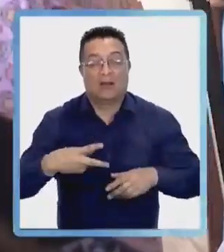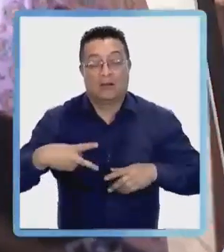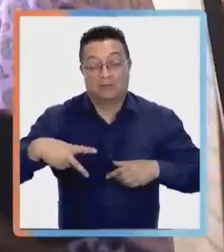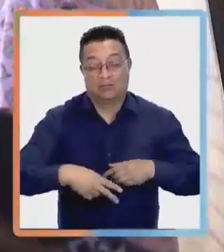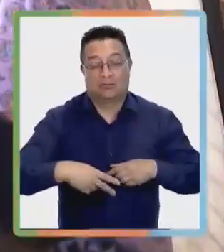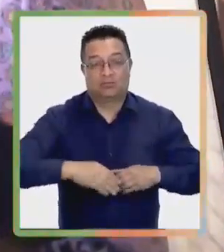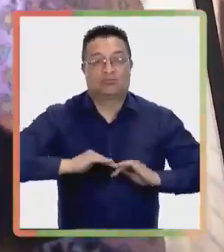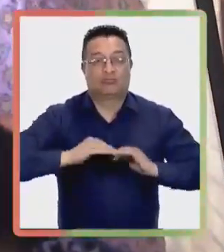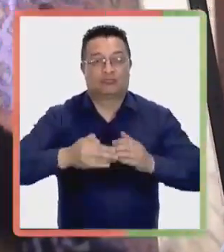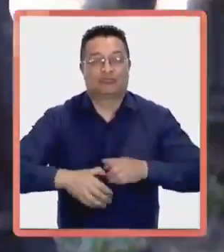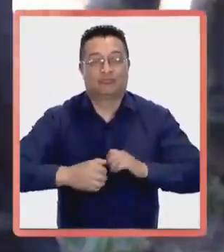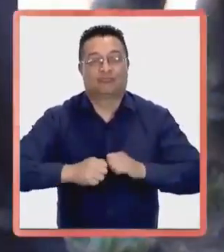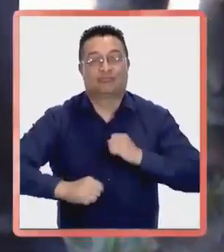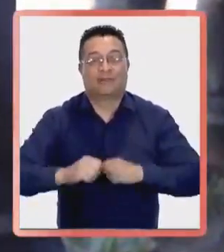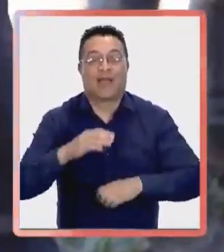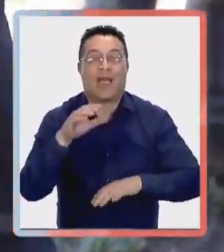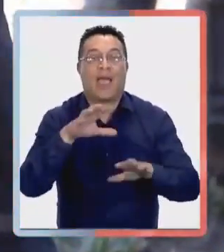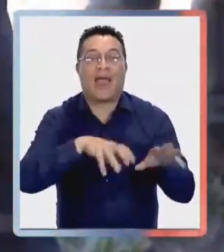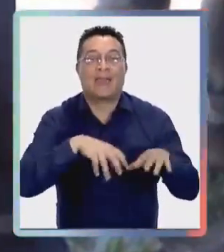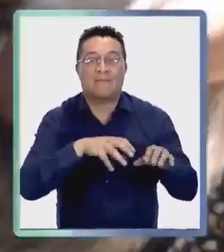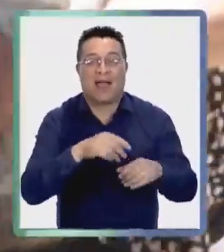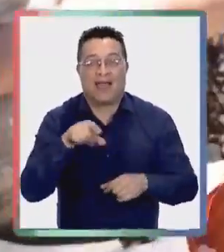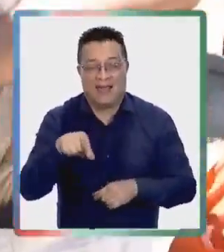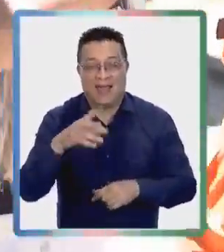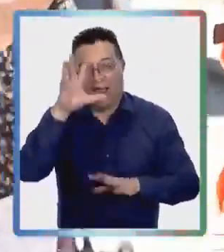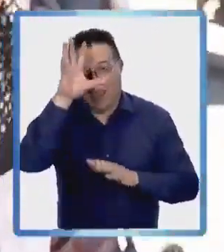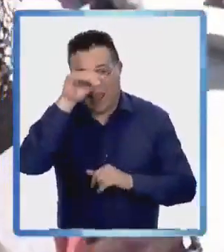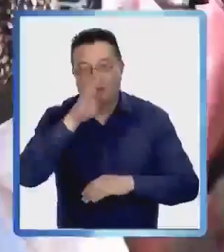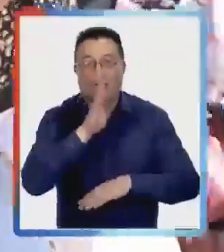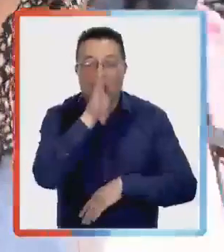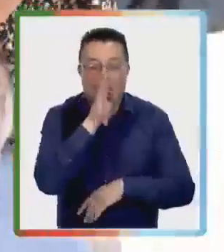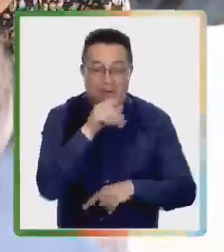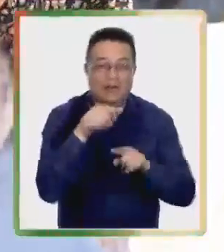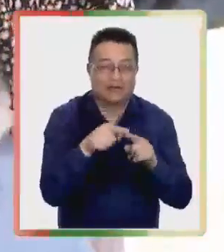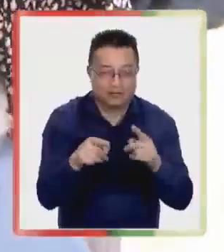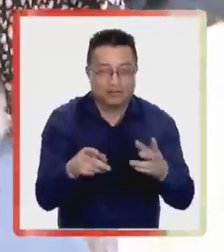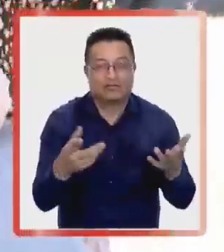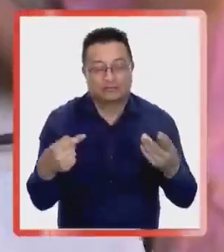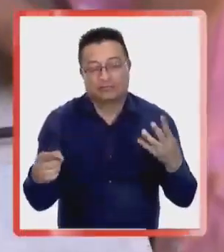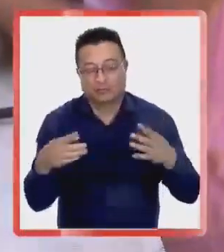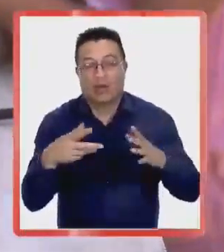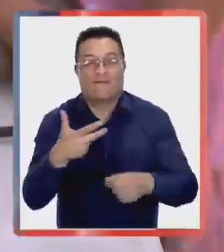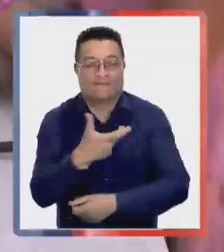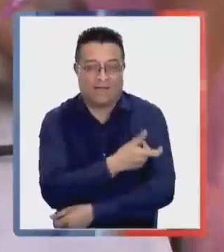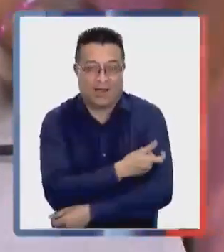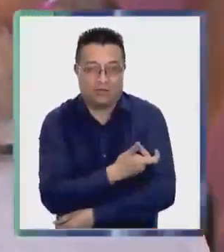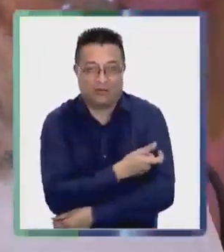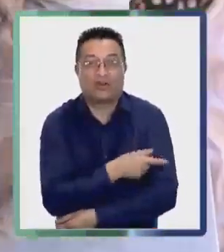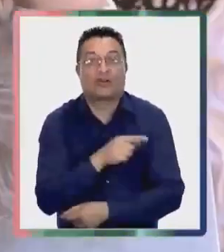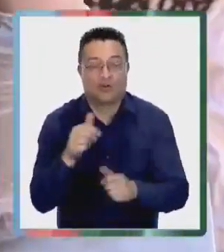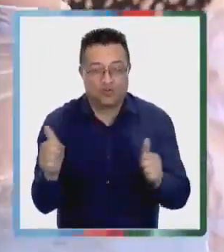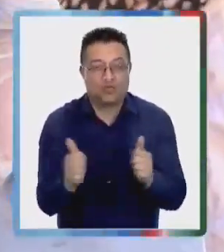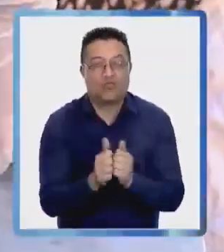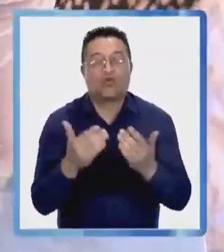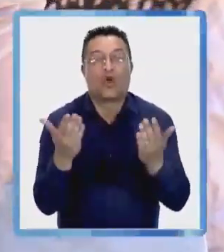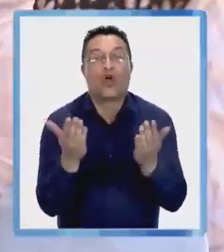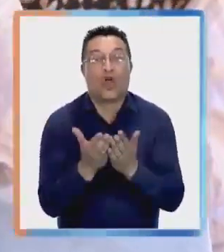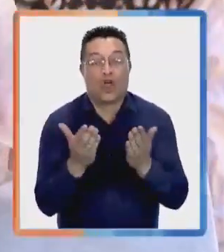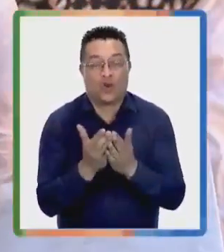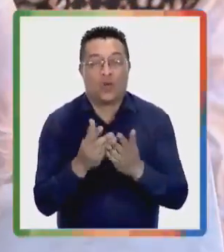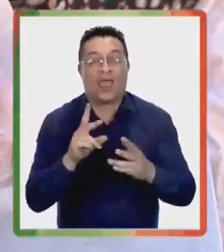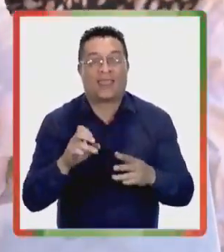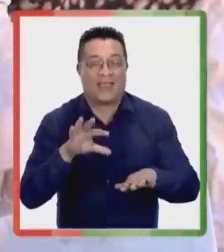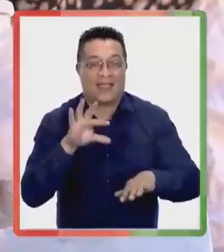de mascotas. Hemos venido a hacer actividades de vacunación de mascotas, de perros y de gatos, en conjunto con el Colegio